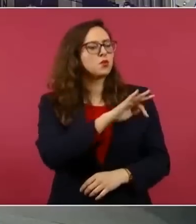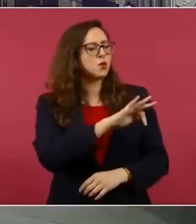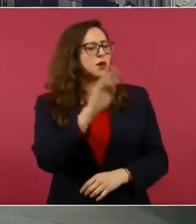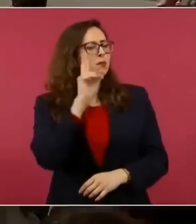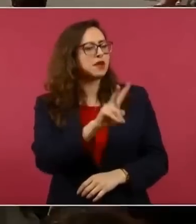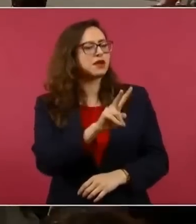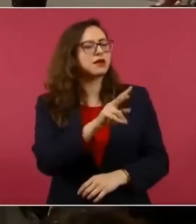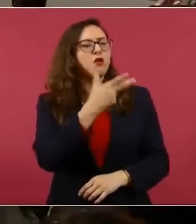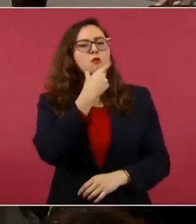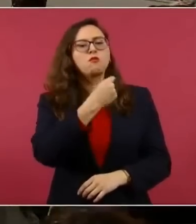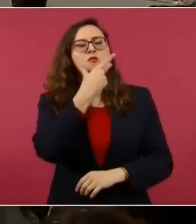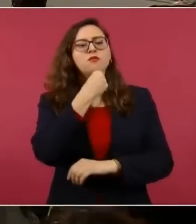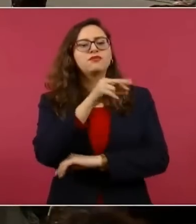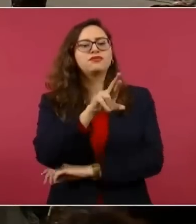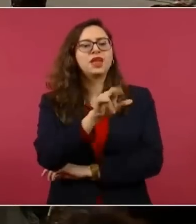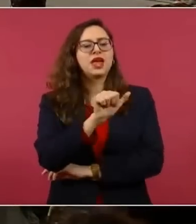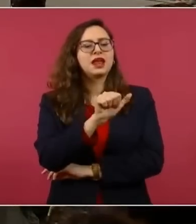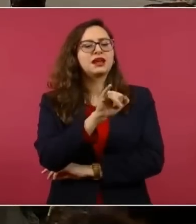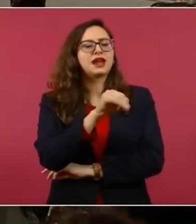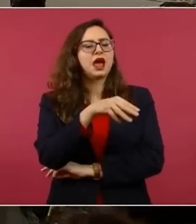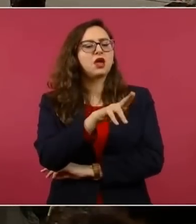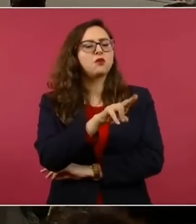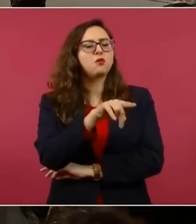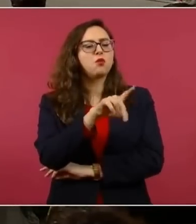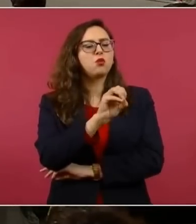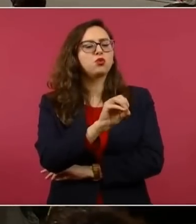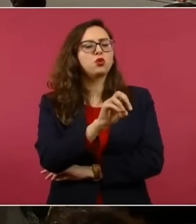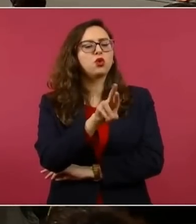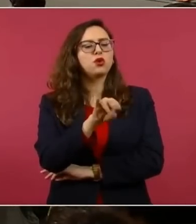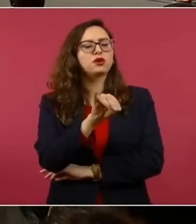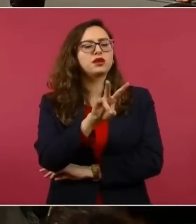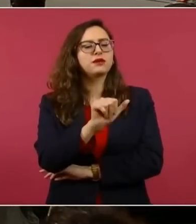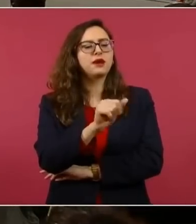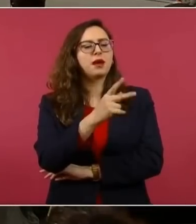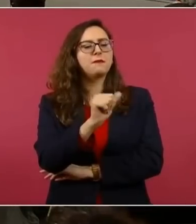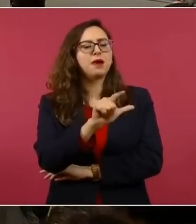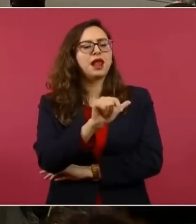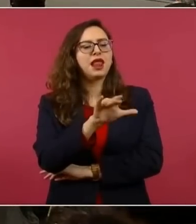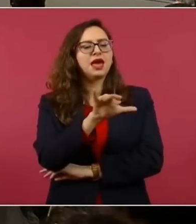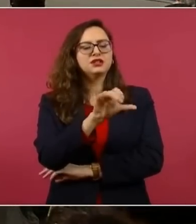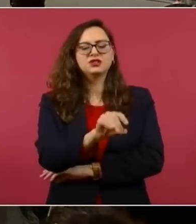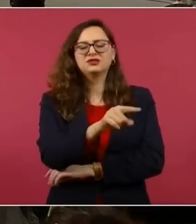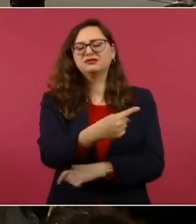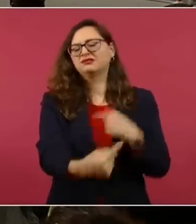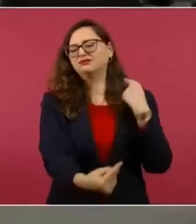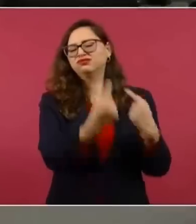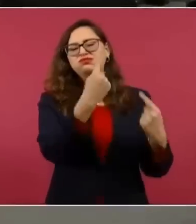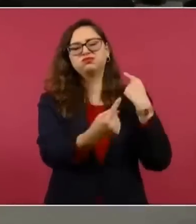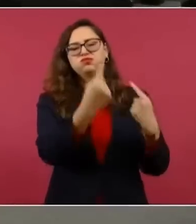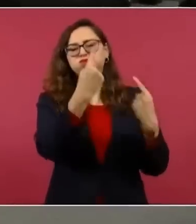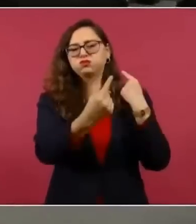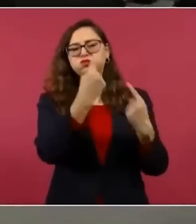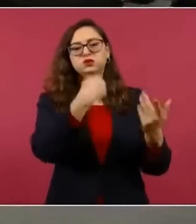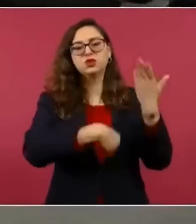Porque Raimundo Riva Palacio ha estado siempre en contra de nosotros, como Loret, como